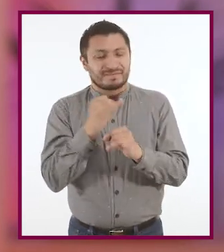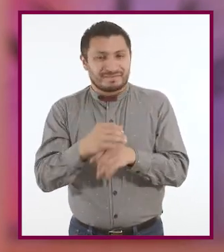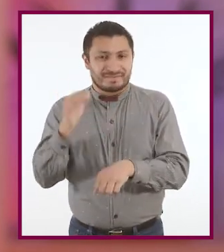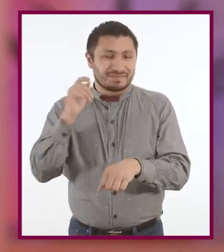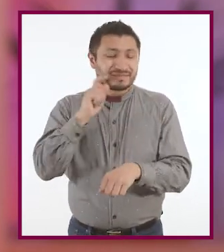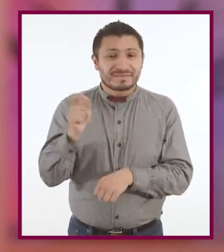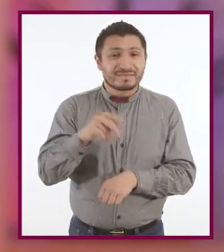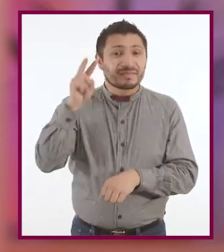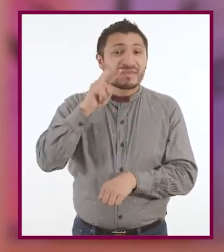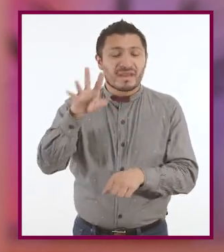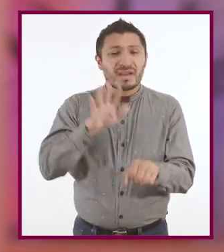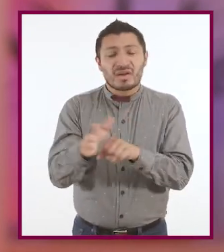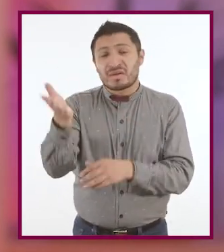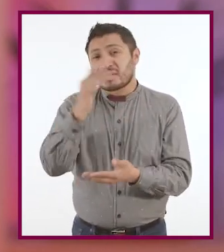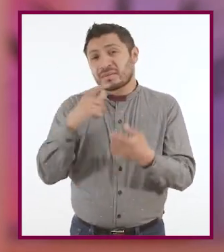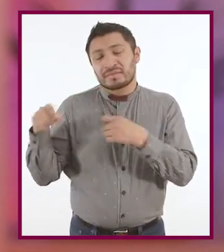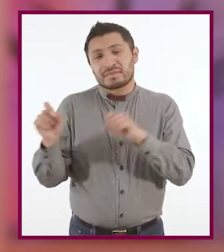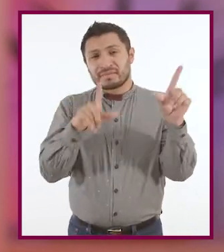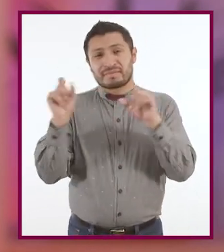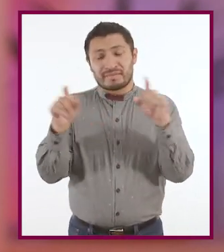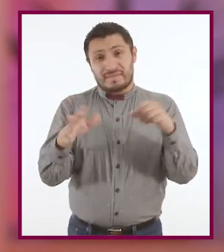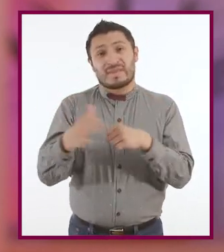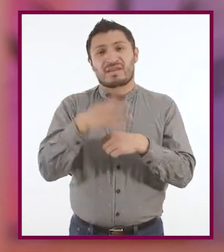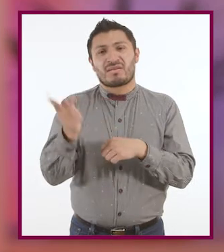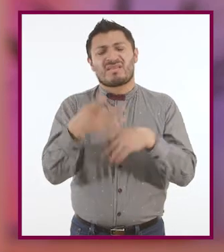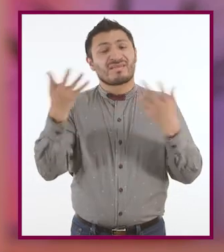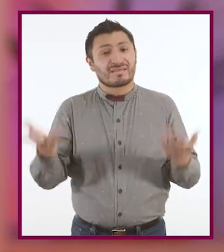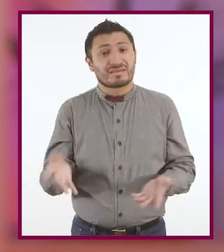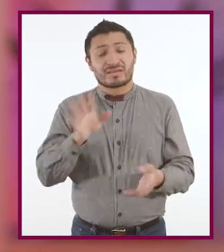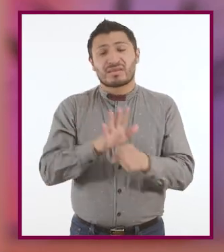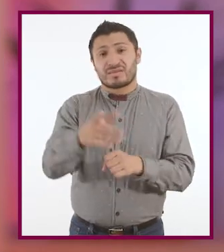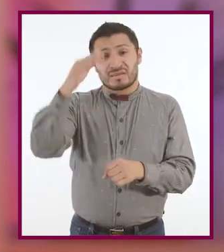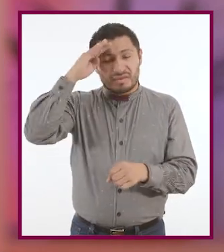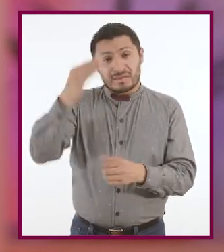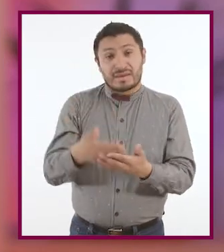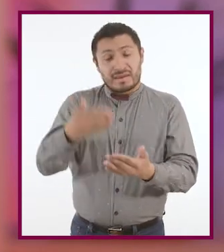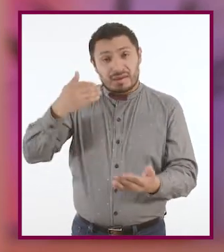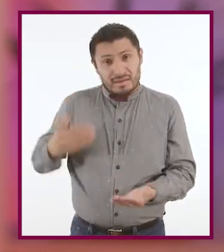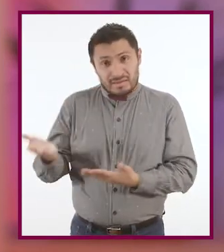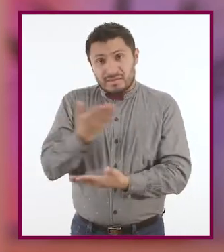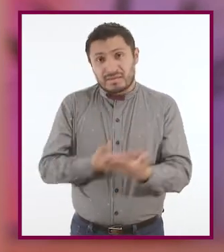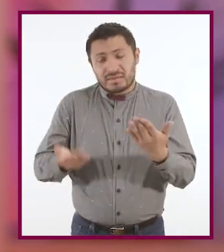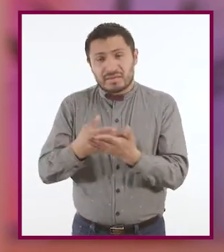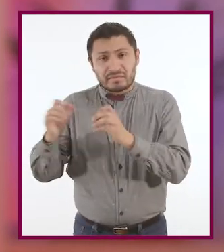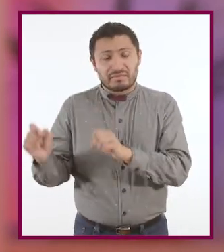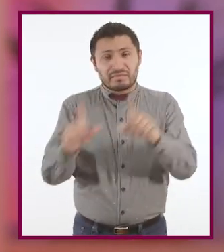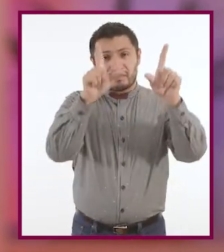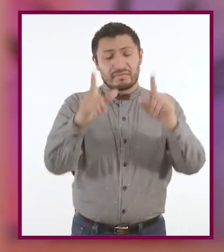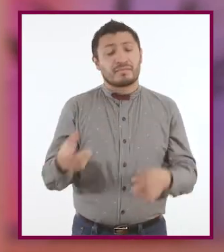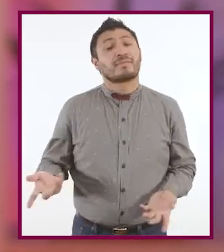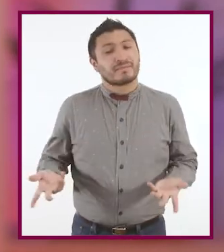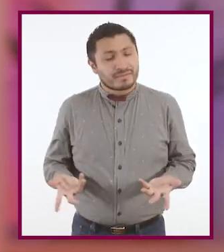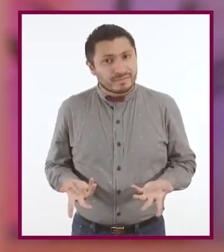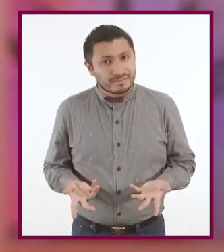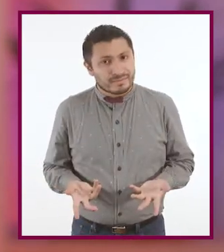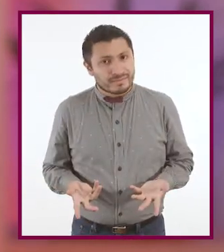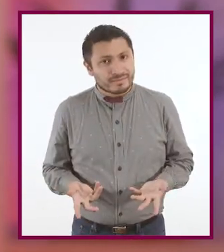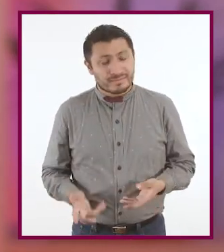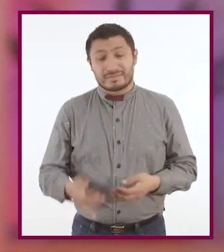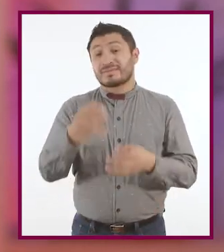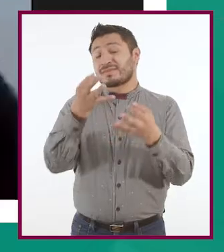Por eso nuestra siguiente pregunta es, ¿qué debemos pensar antes de compartir algo en redes sociales? Sí, es importante